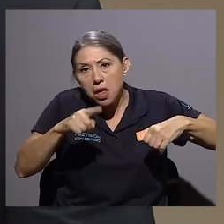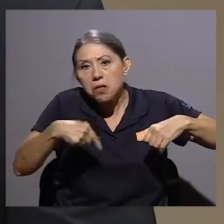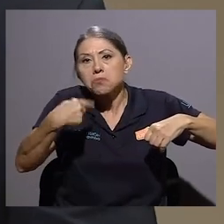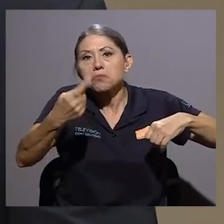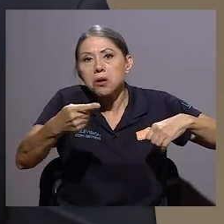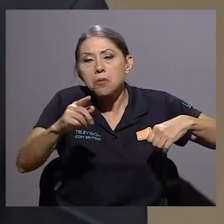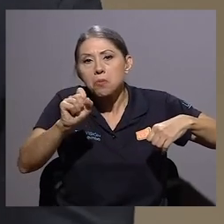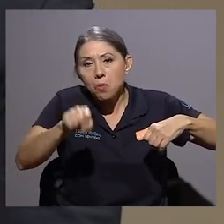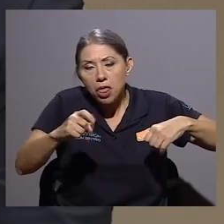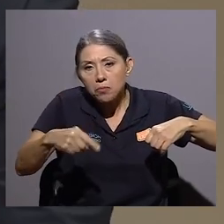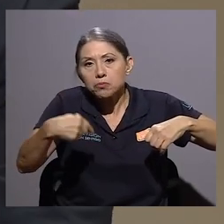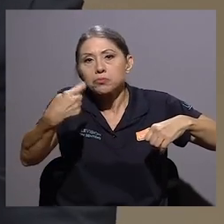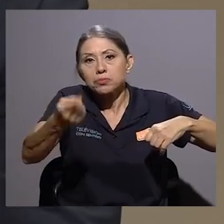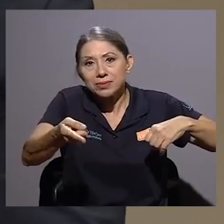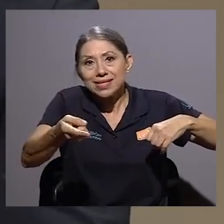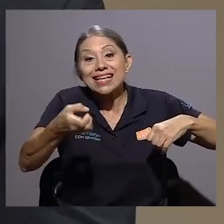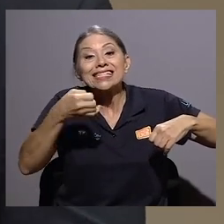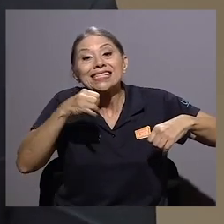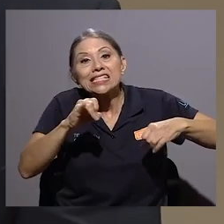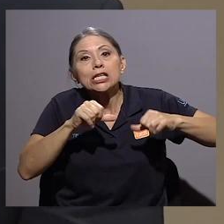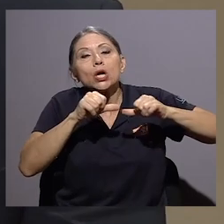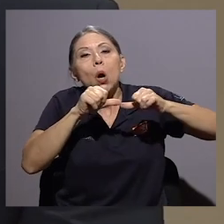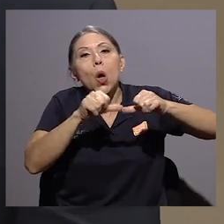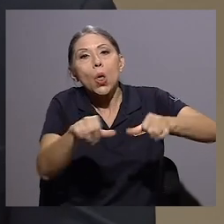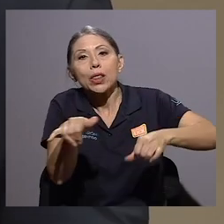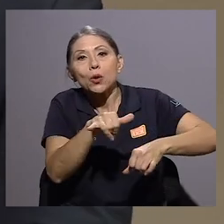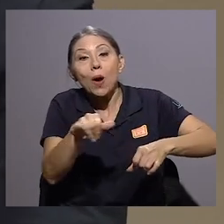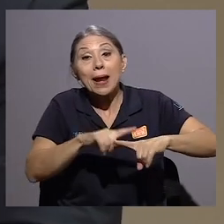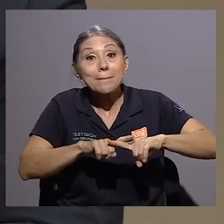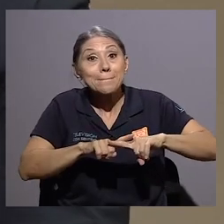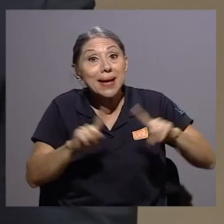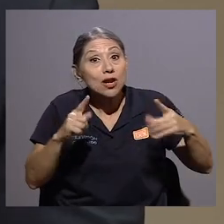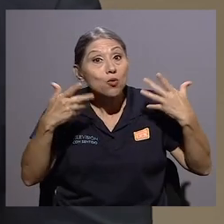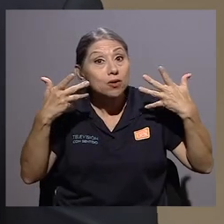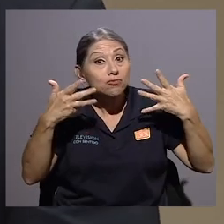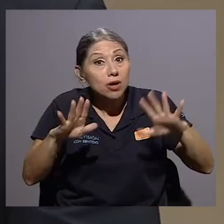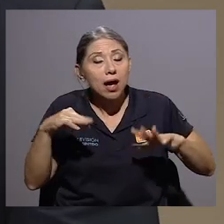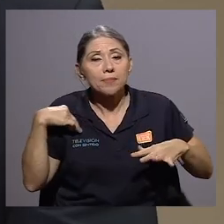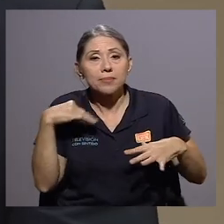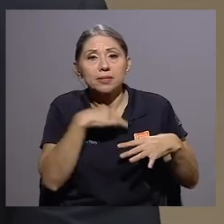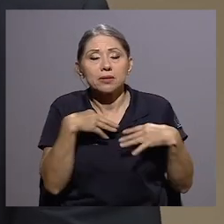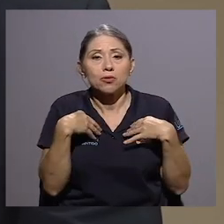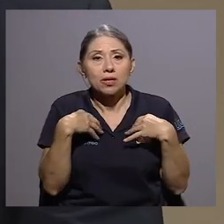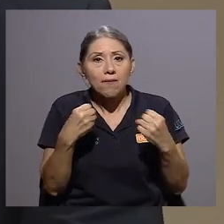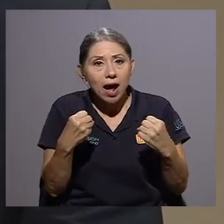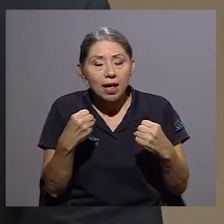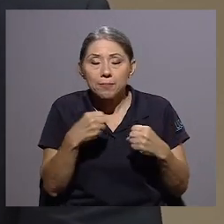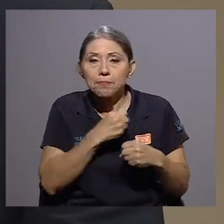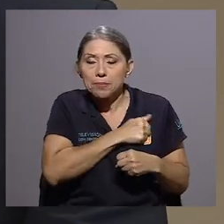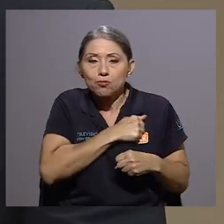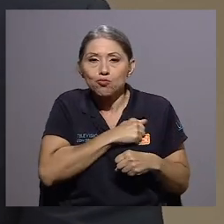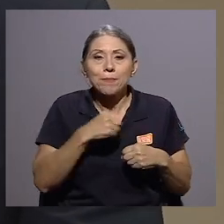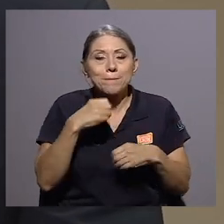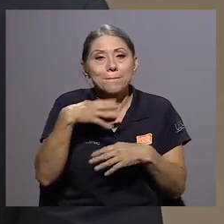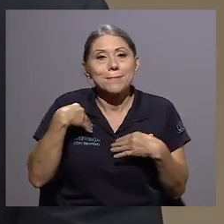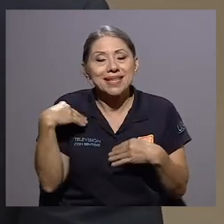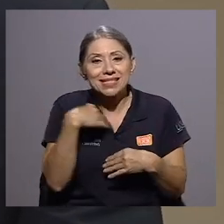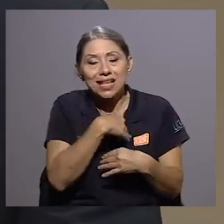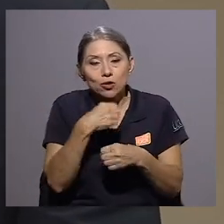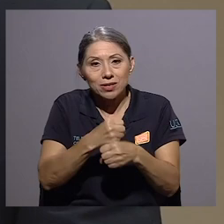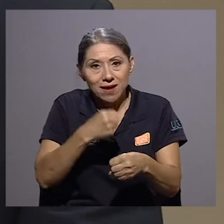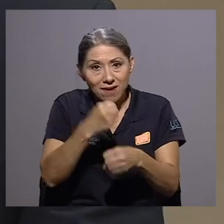iguales si las condiciones se mantienen, pero una vez que el Ministerio de Trabajo quita la